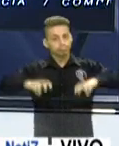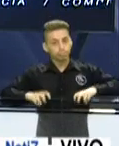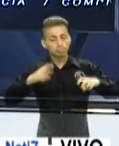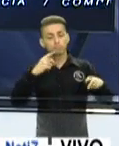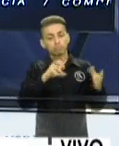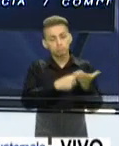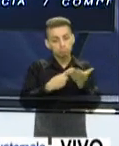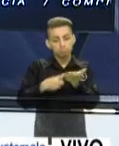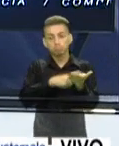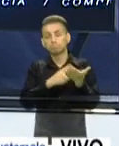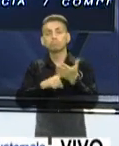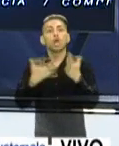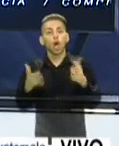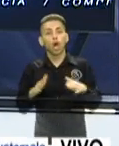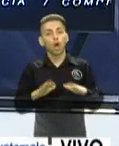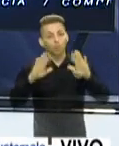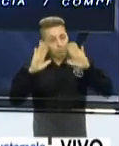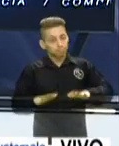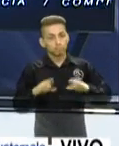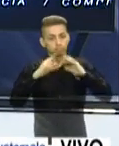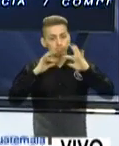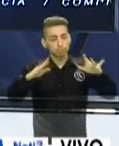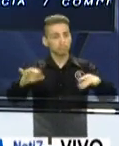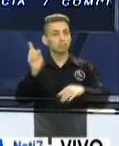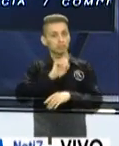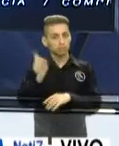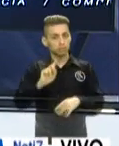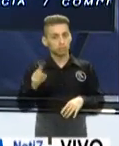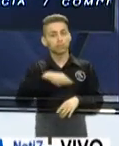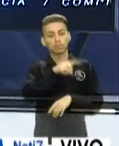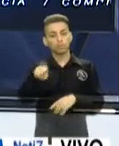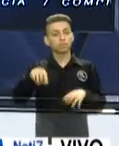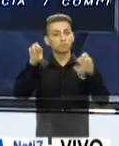entre los familiares de los trabajadores, que por lo menos son 900.